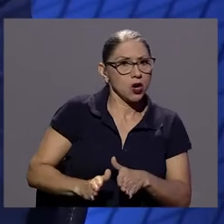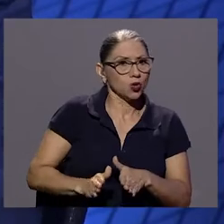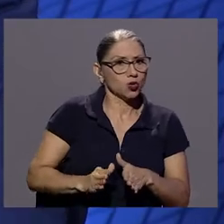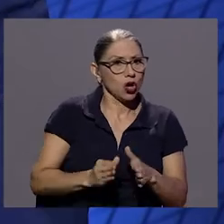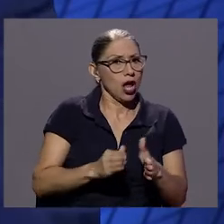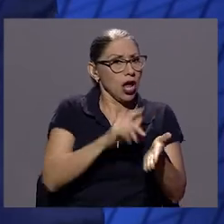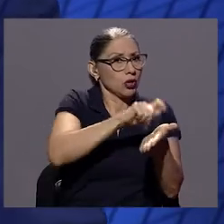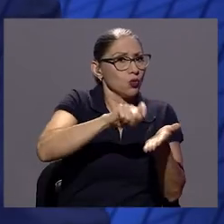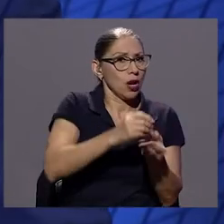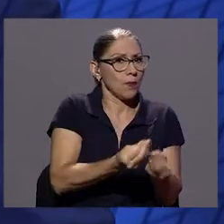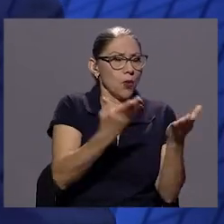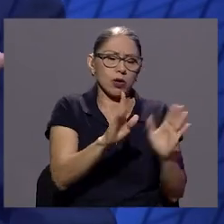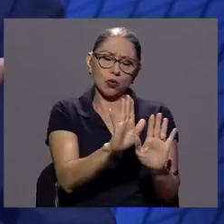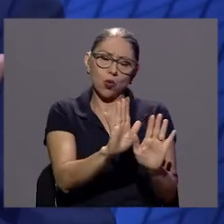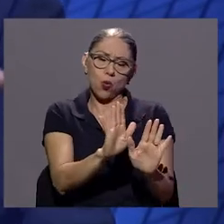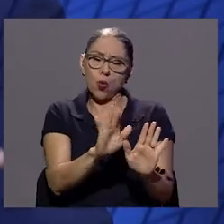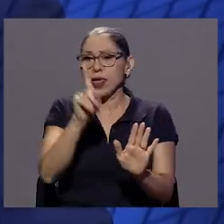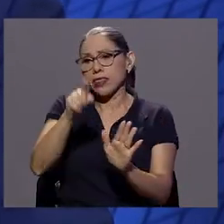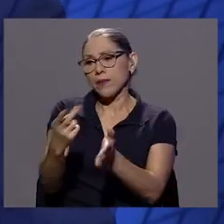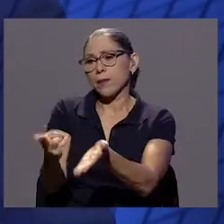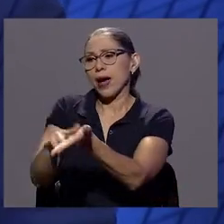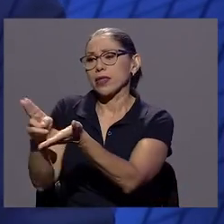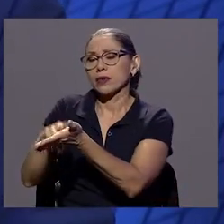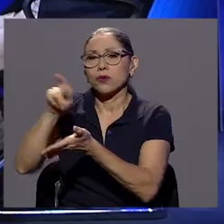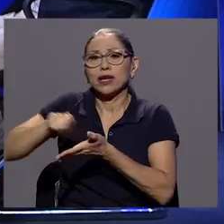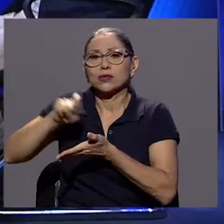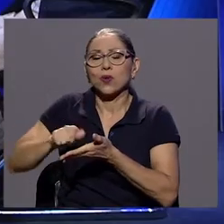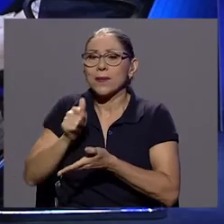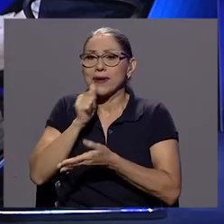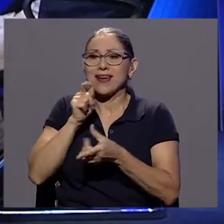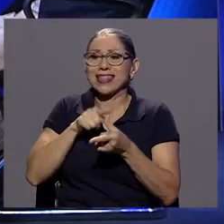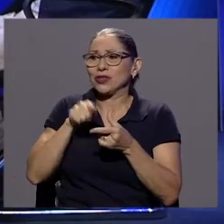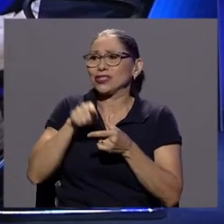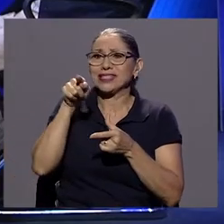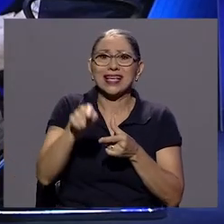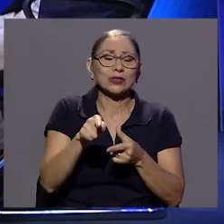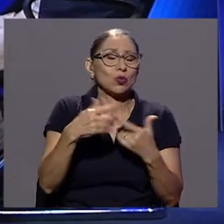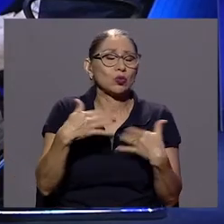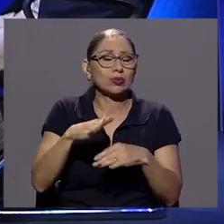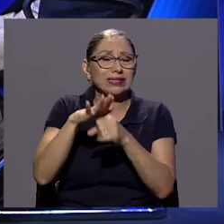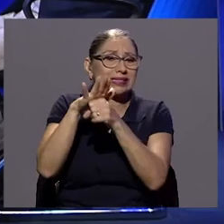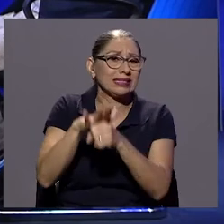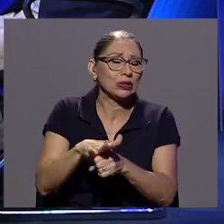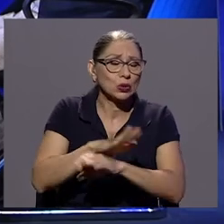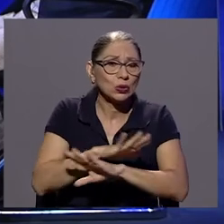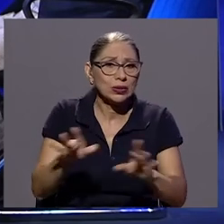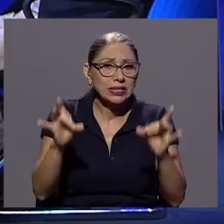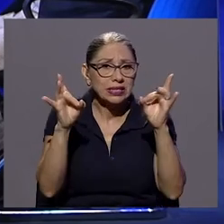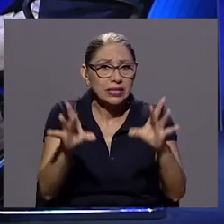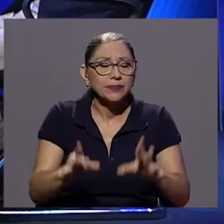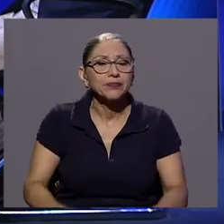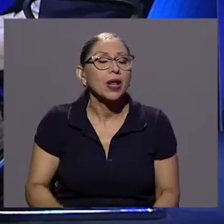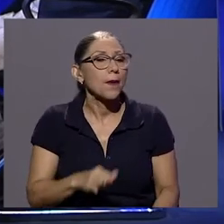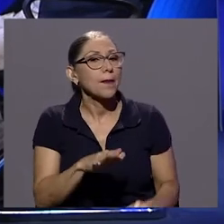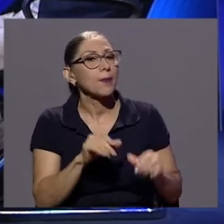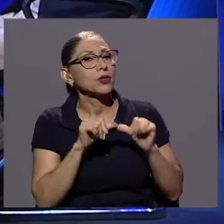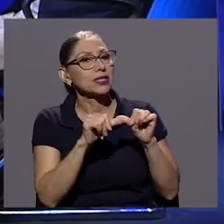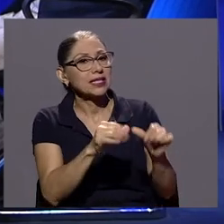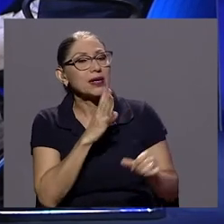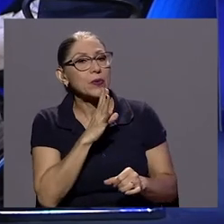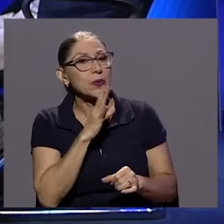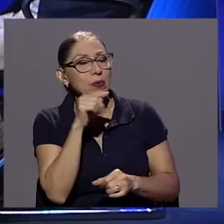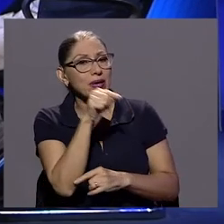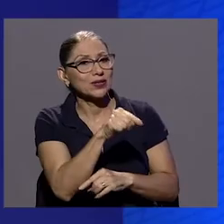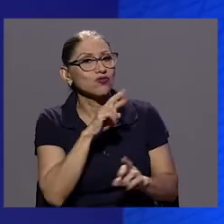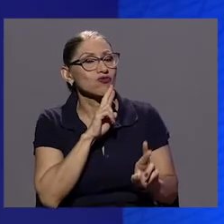escuela privada. Esto genera una presión pavorosa. Casualmente, vamos a seguir conversando de estos resultados, porque todavía nos faltan